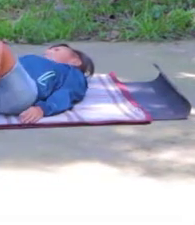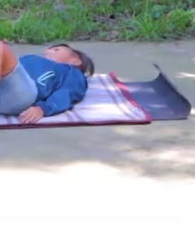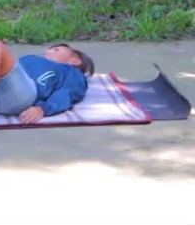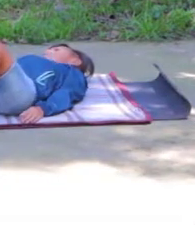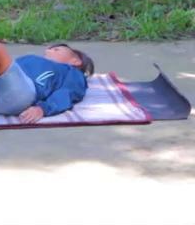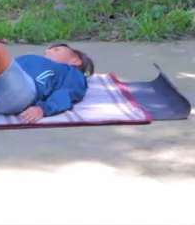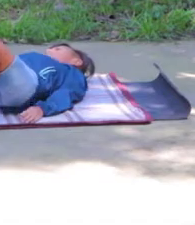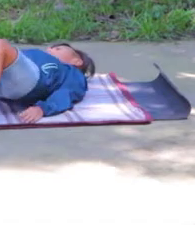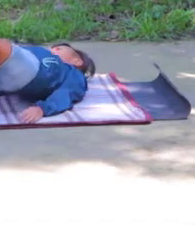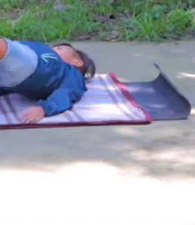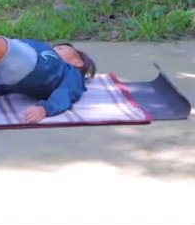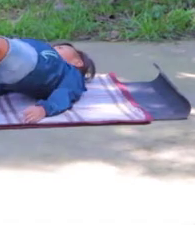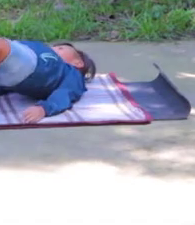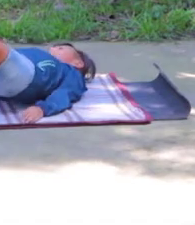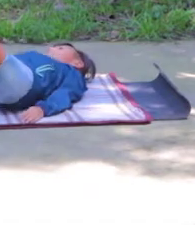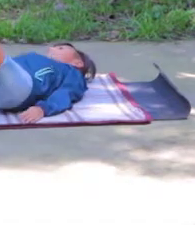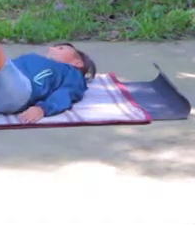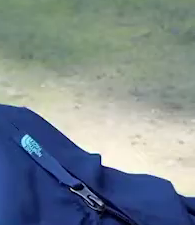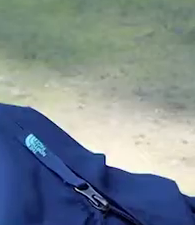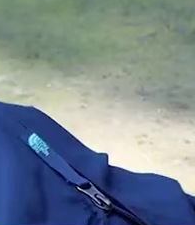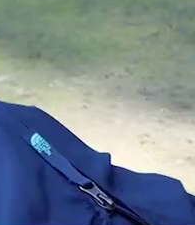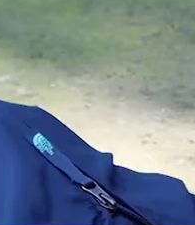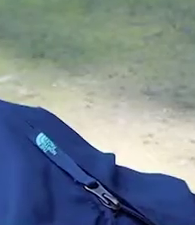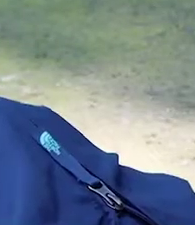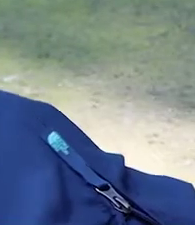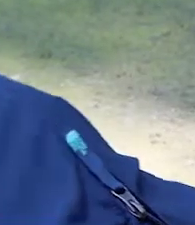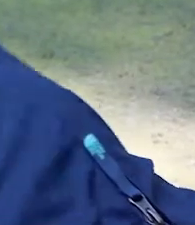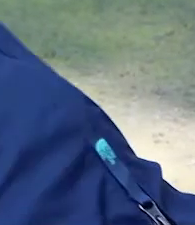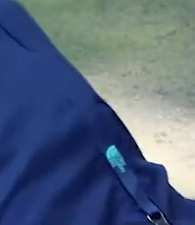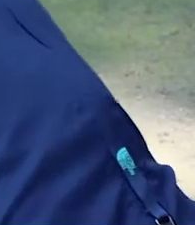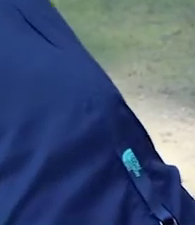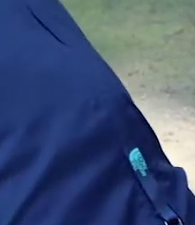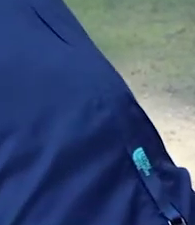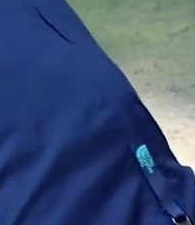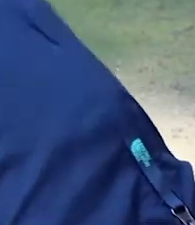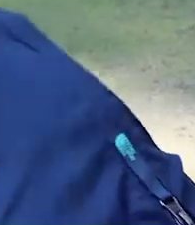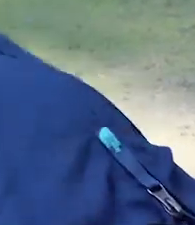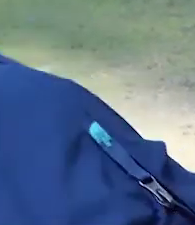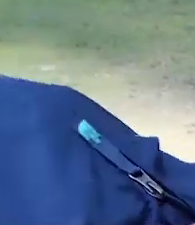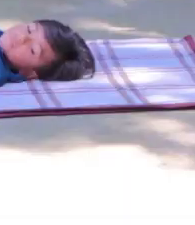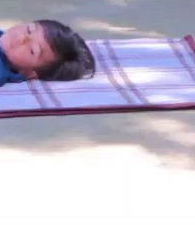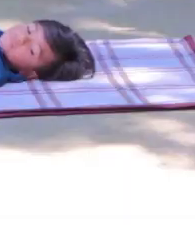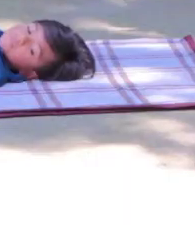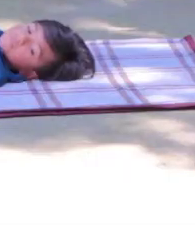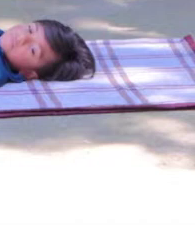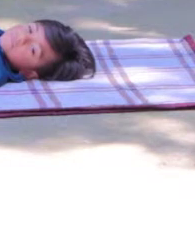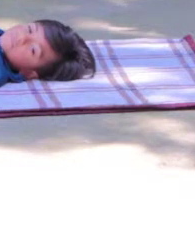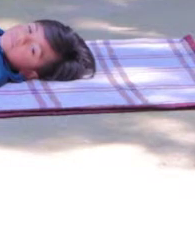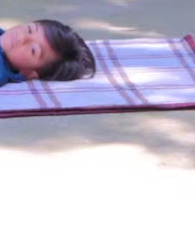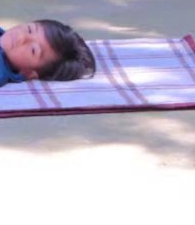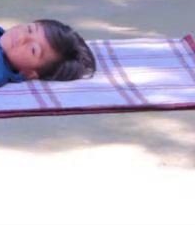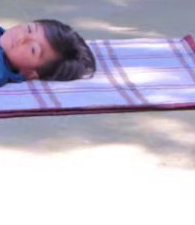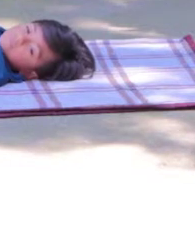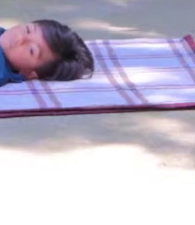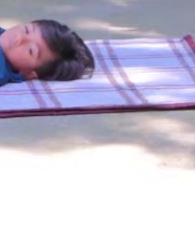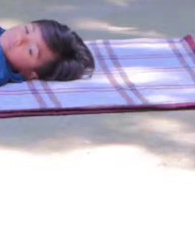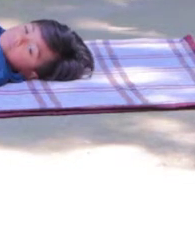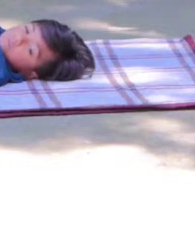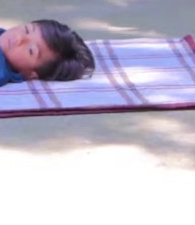juntos. Elevando la cadera. Elevamos cadera. Y bajamos. Respiramos.